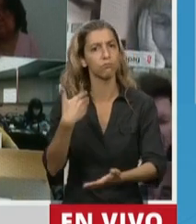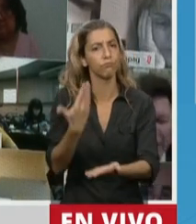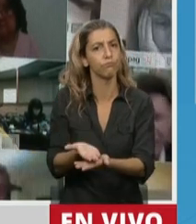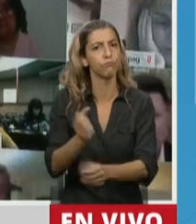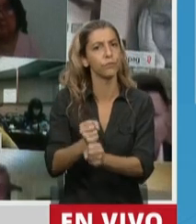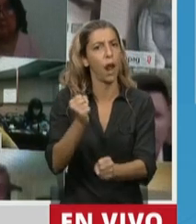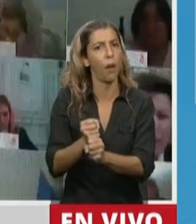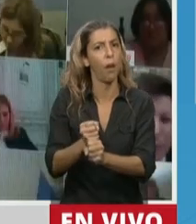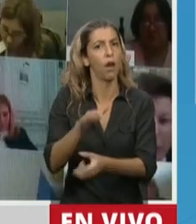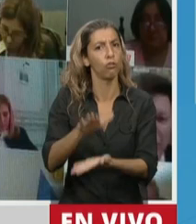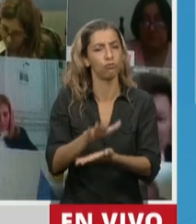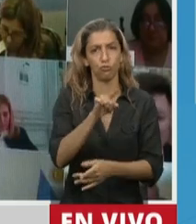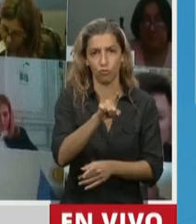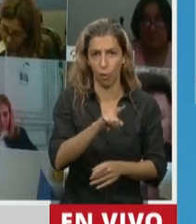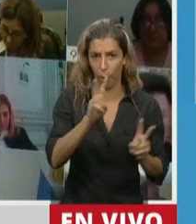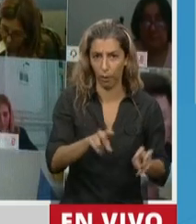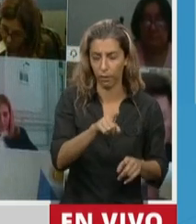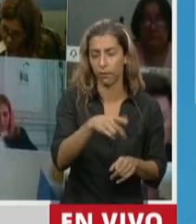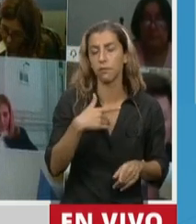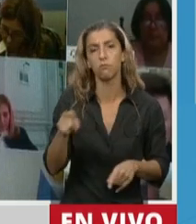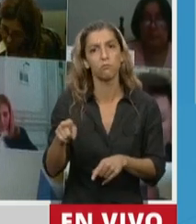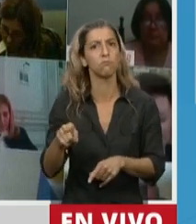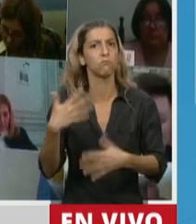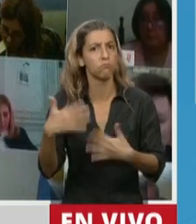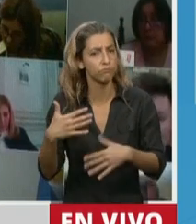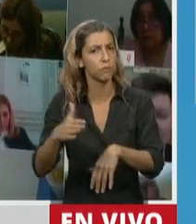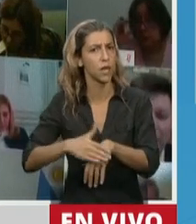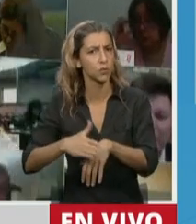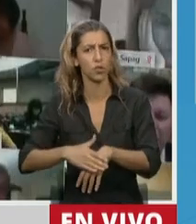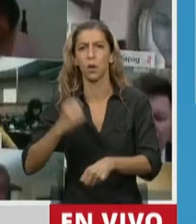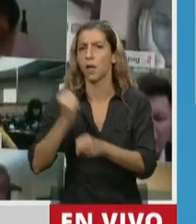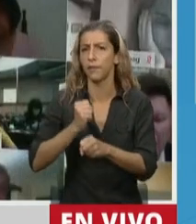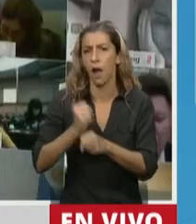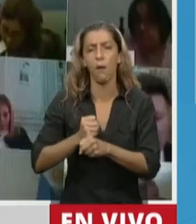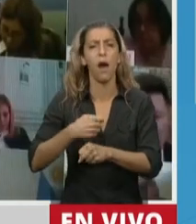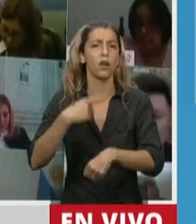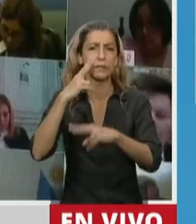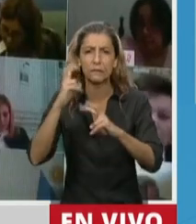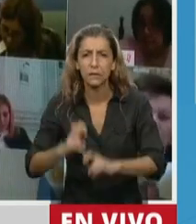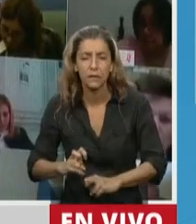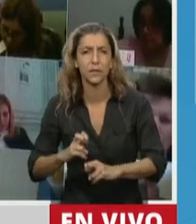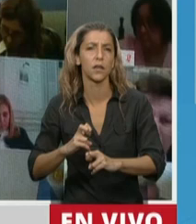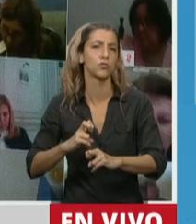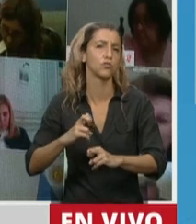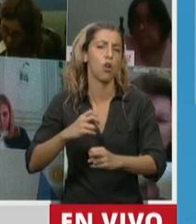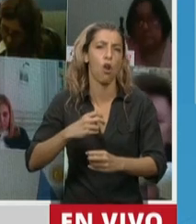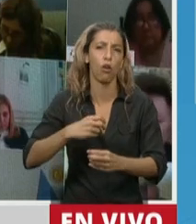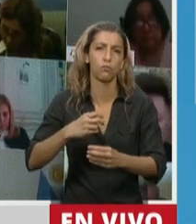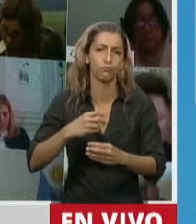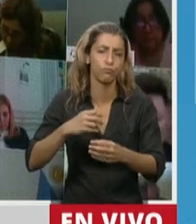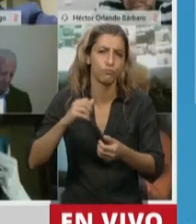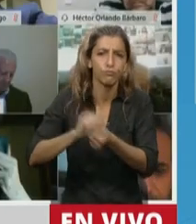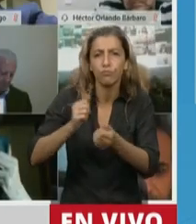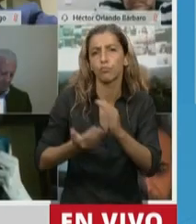cantidad de cargos de responsabilidad y además produjo trabajos científicos de enorme relevancia